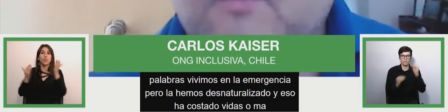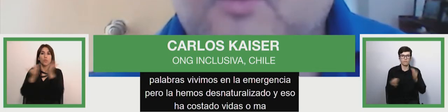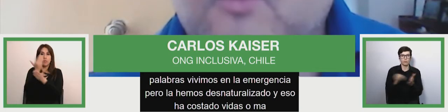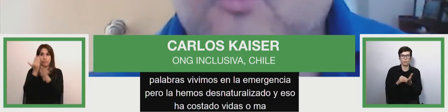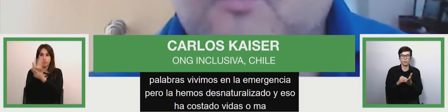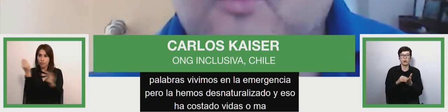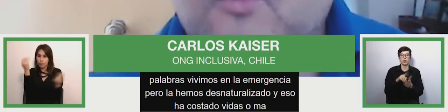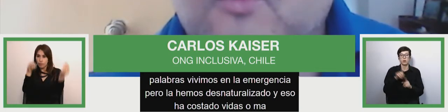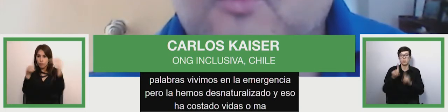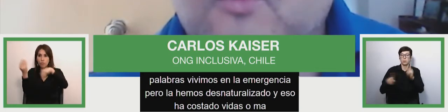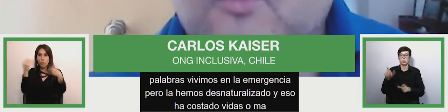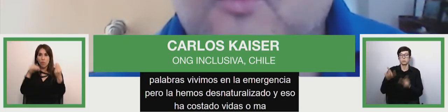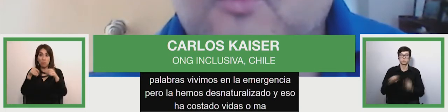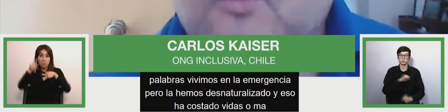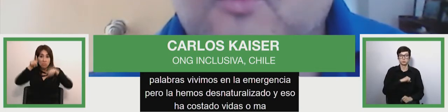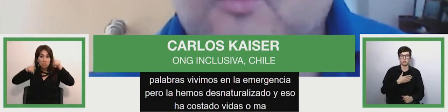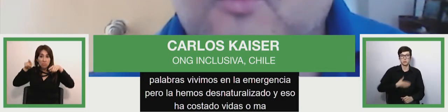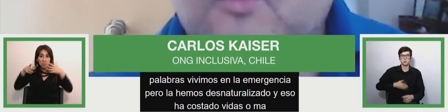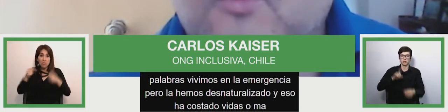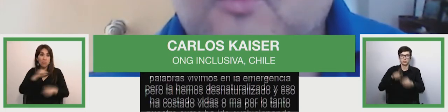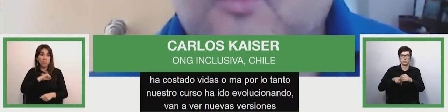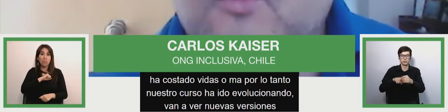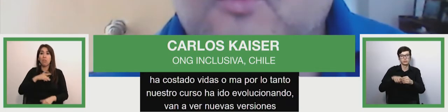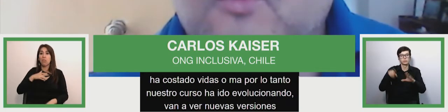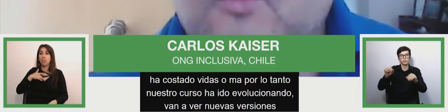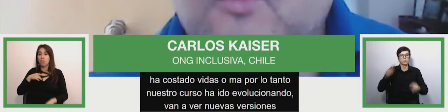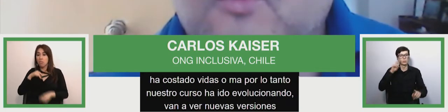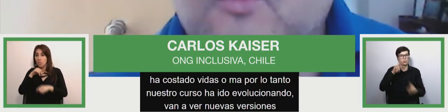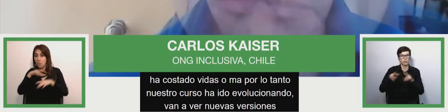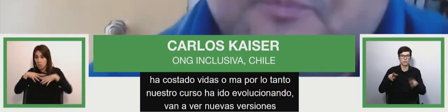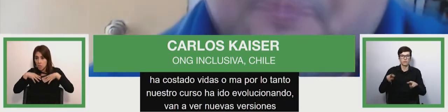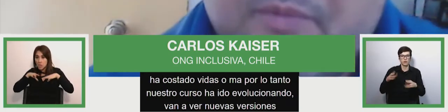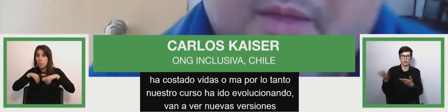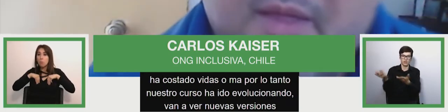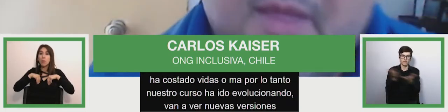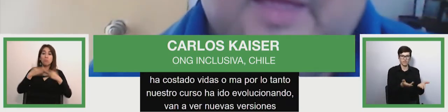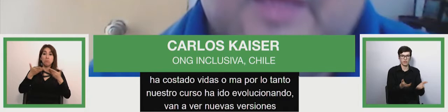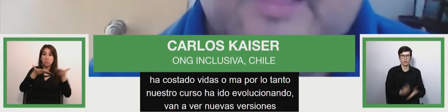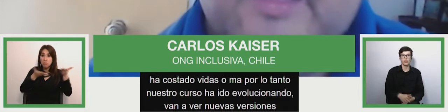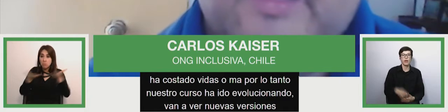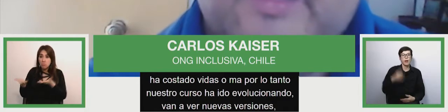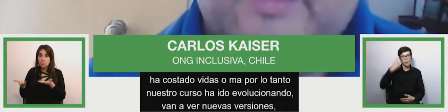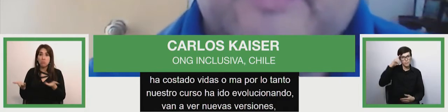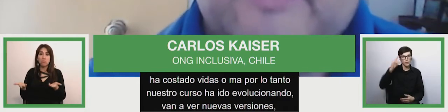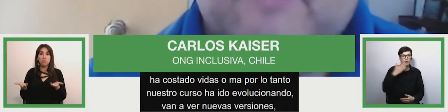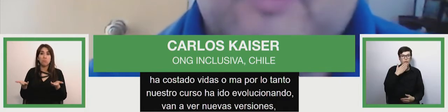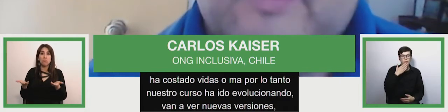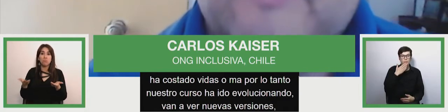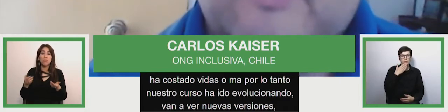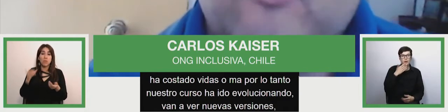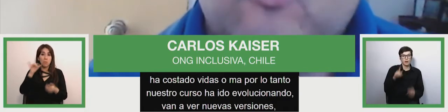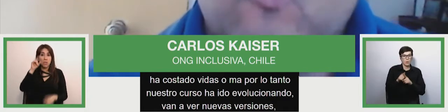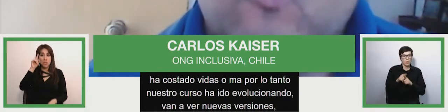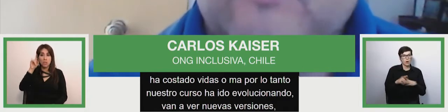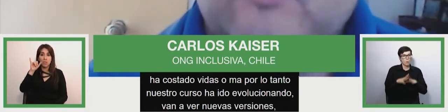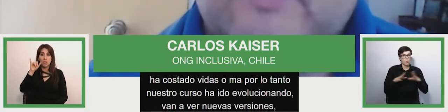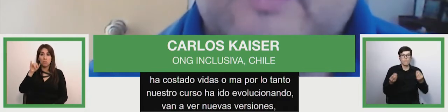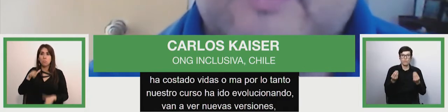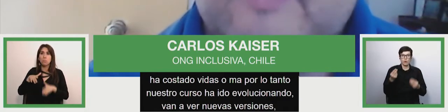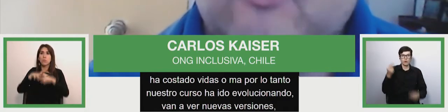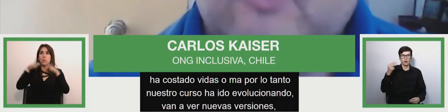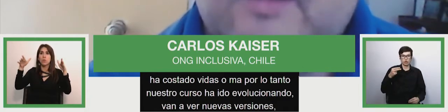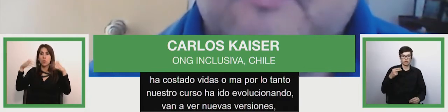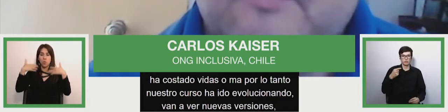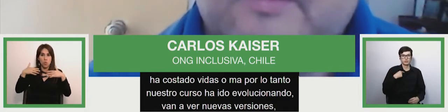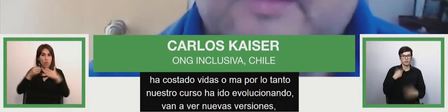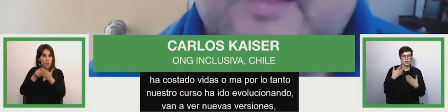región metropolitana de Chile están invitadas pero les tengo un adelanto algo muy bueno estamos